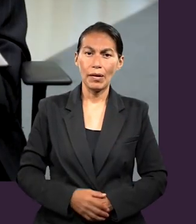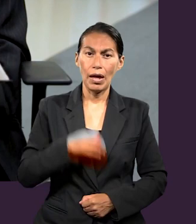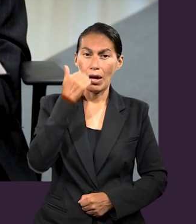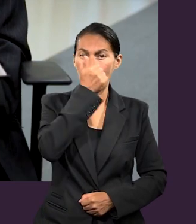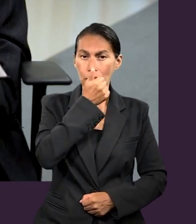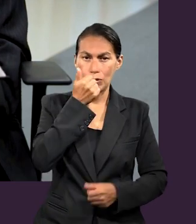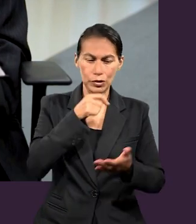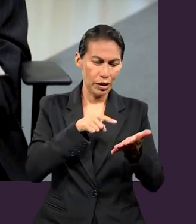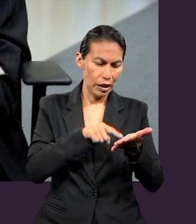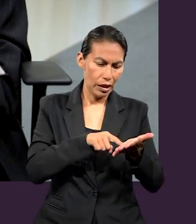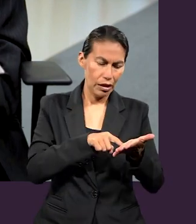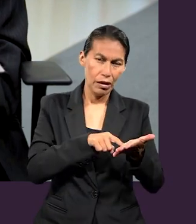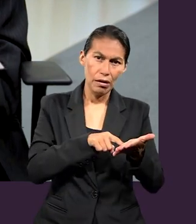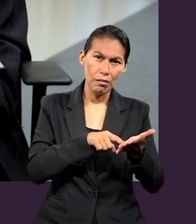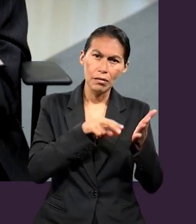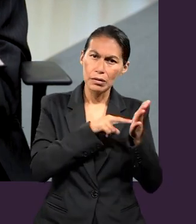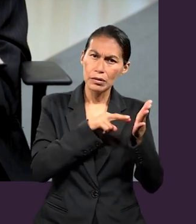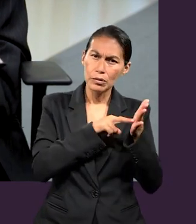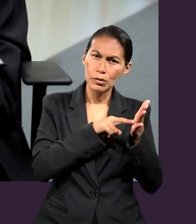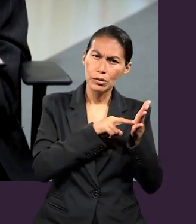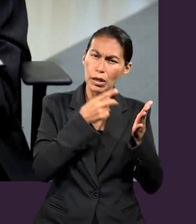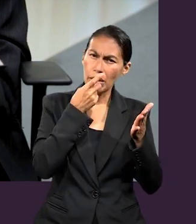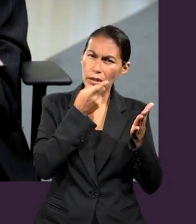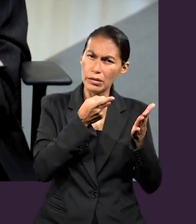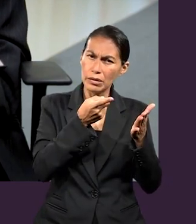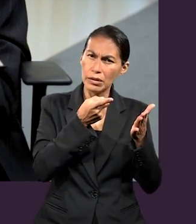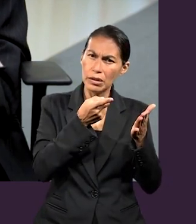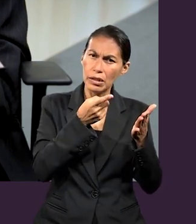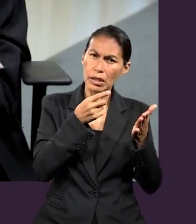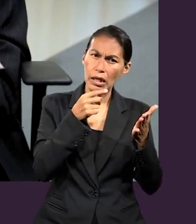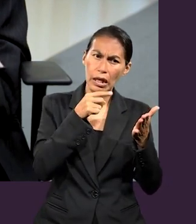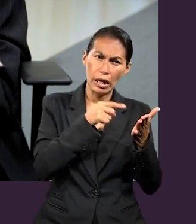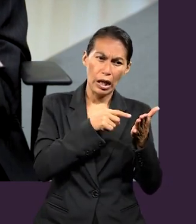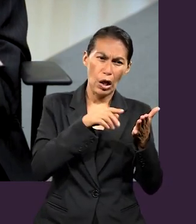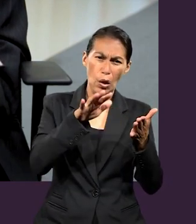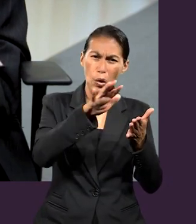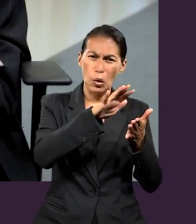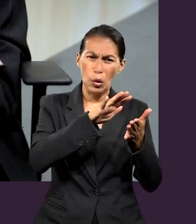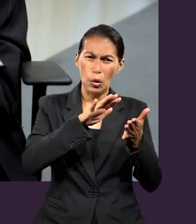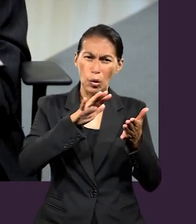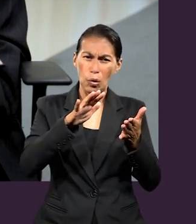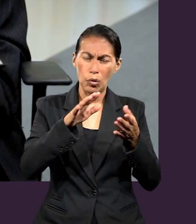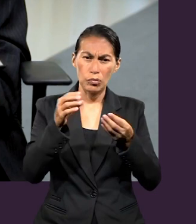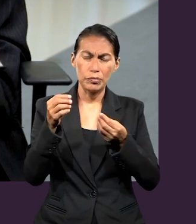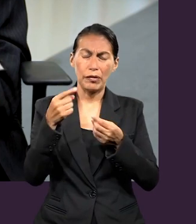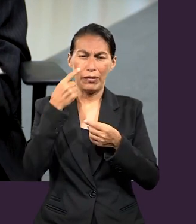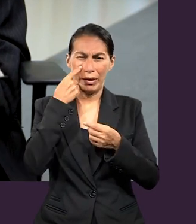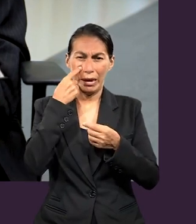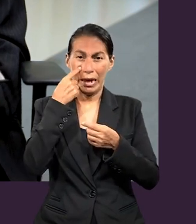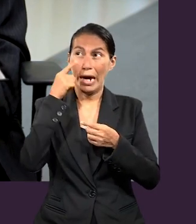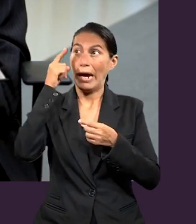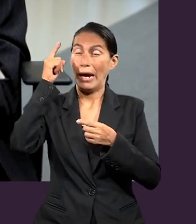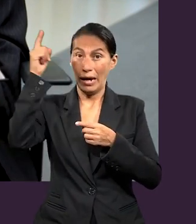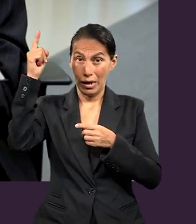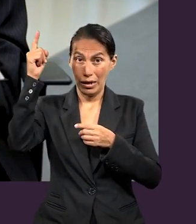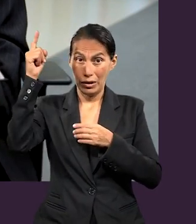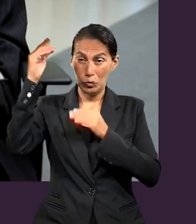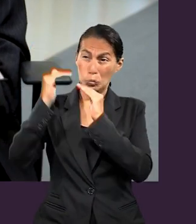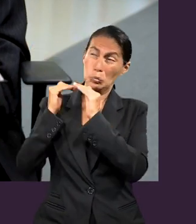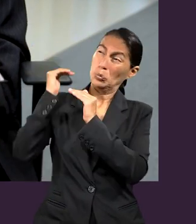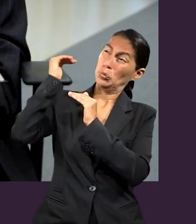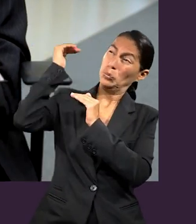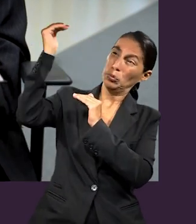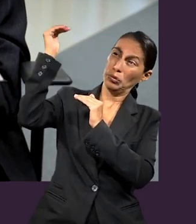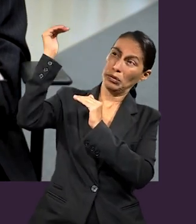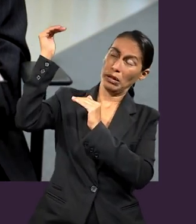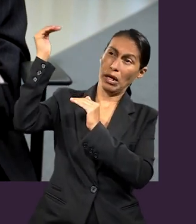El apóstol aquí, en estos versículos, dice que sometió todas las cosas debajo de sus pies. O sea,